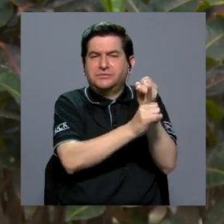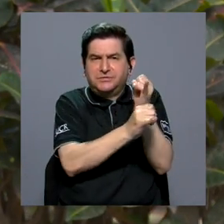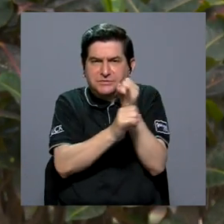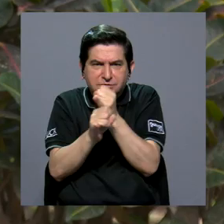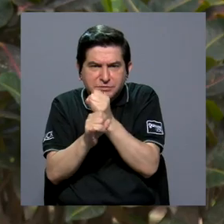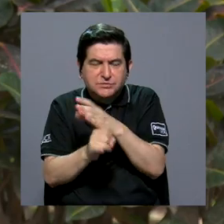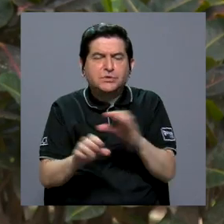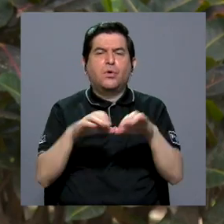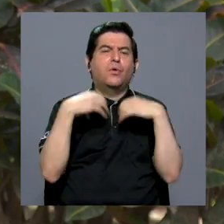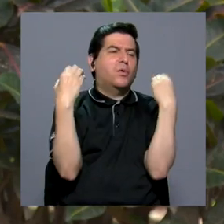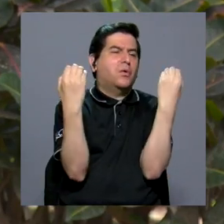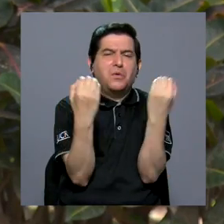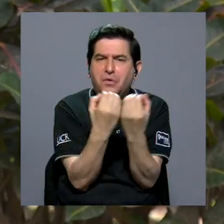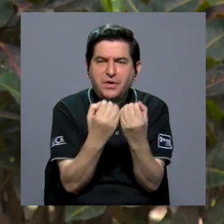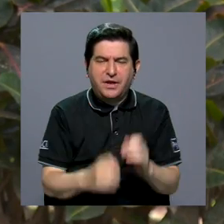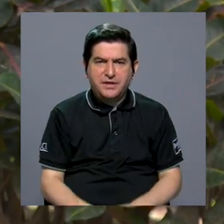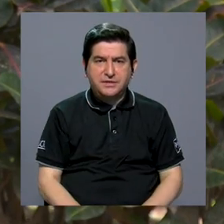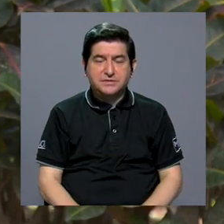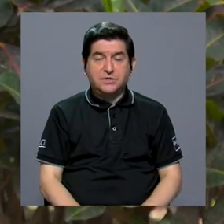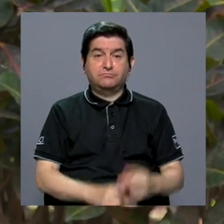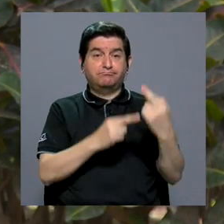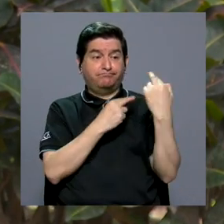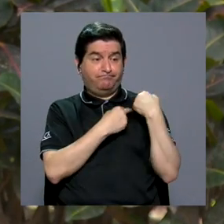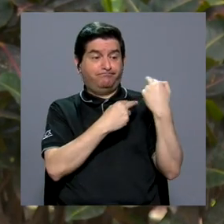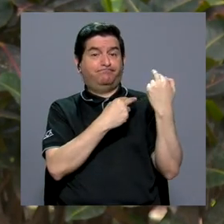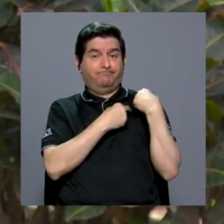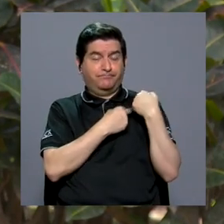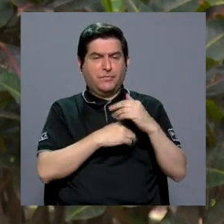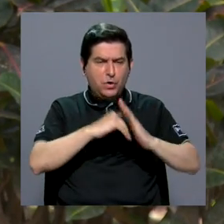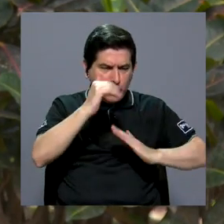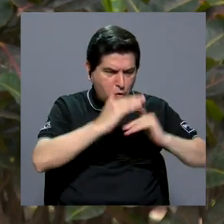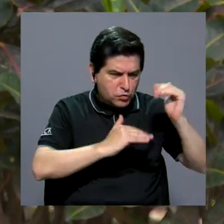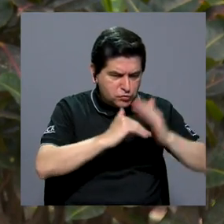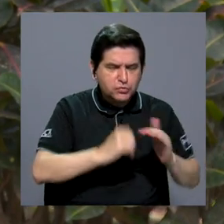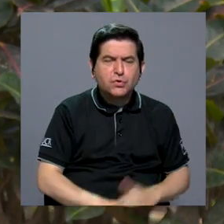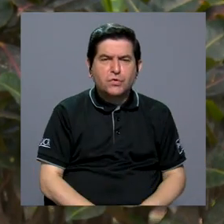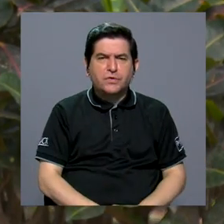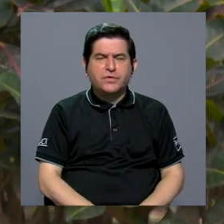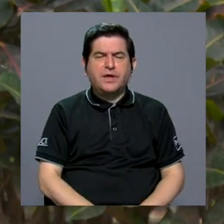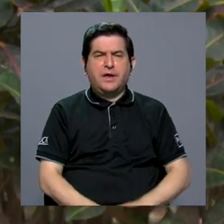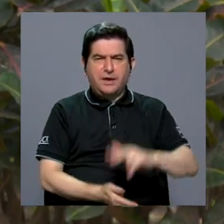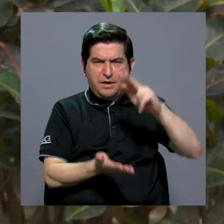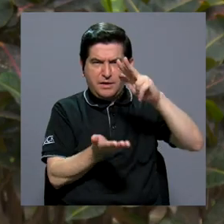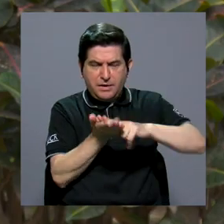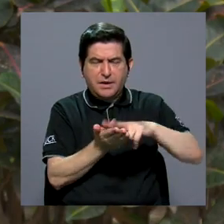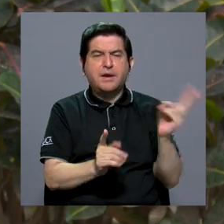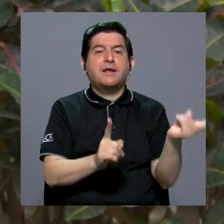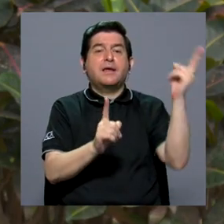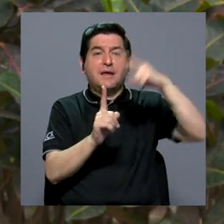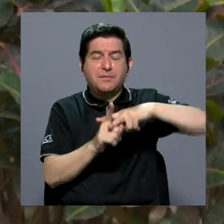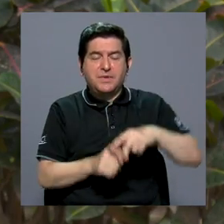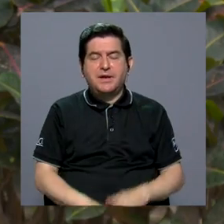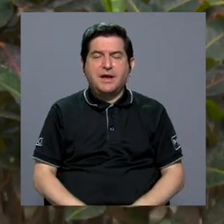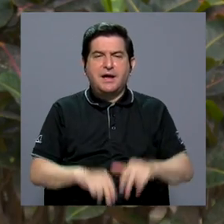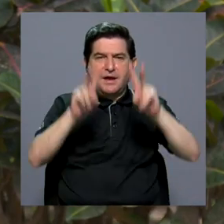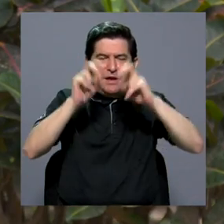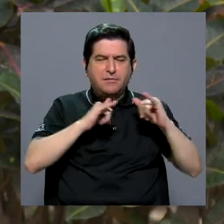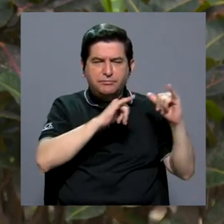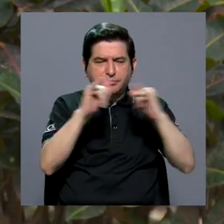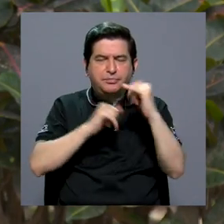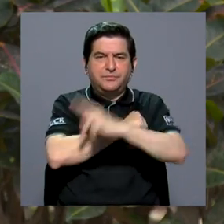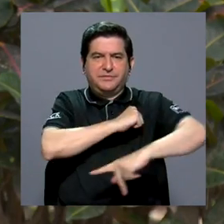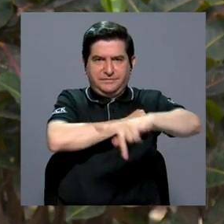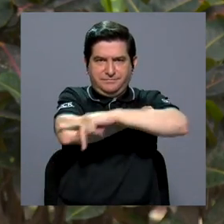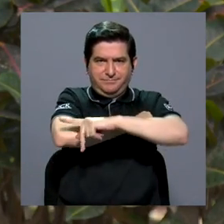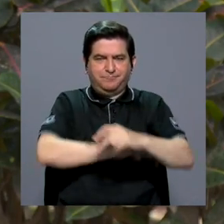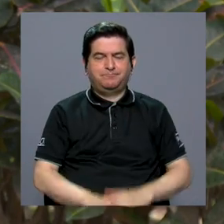instituciones y organizaciones que están encargadas de construir, de validar y de aplicar pruebas estandarizadas acá